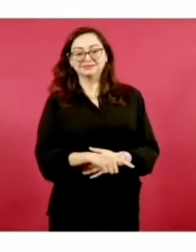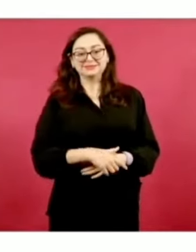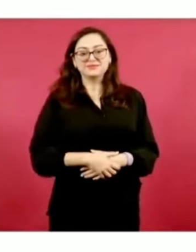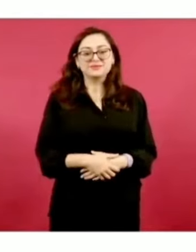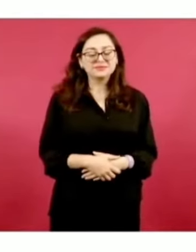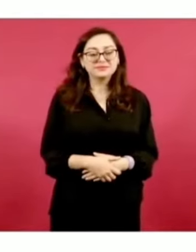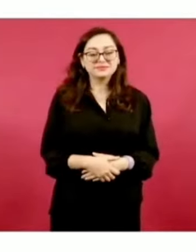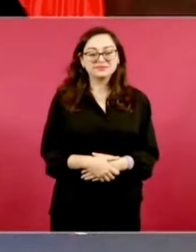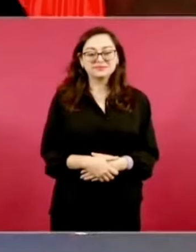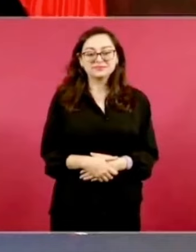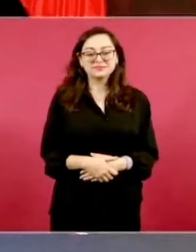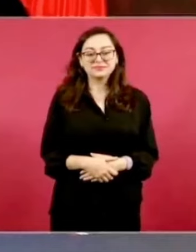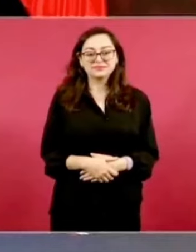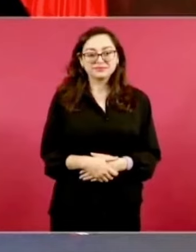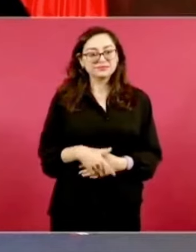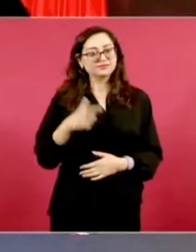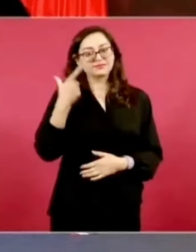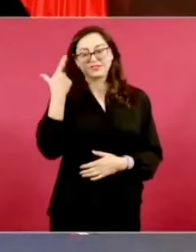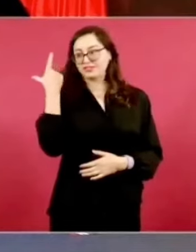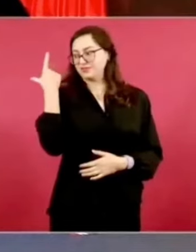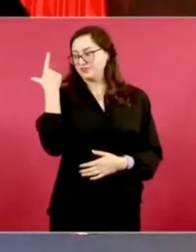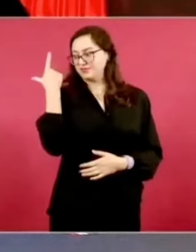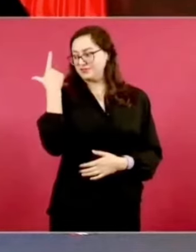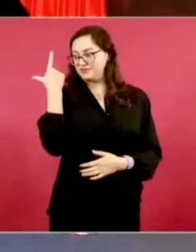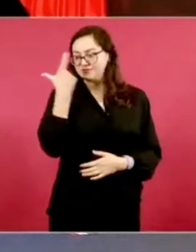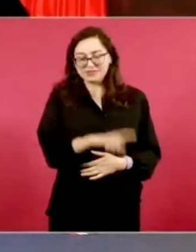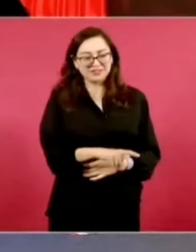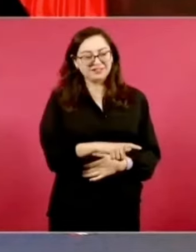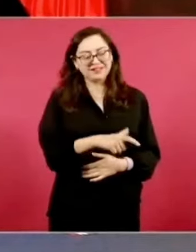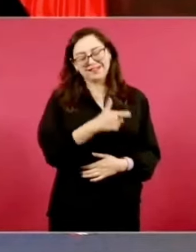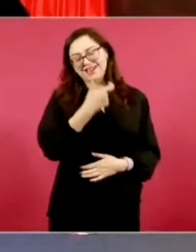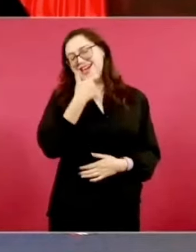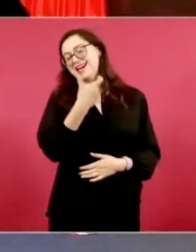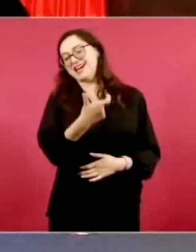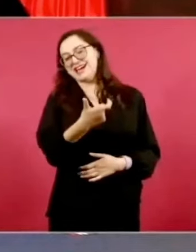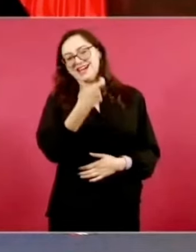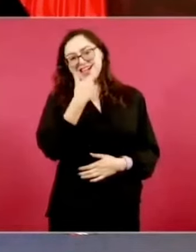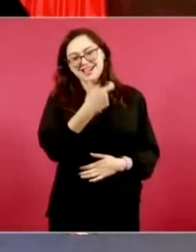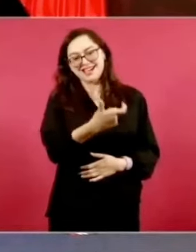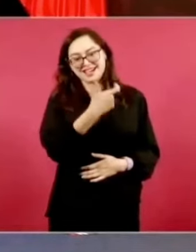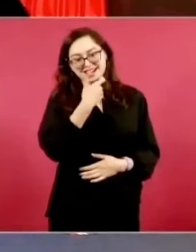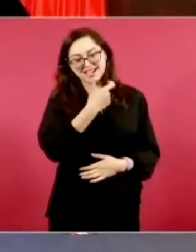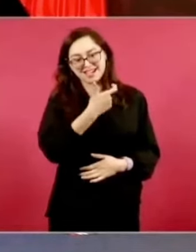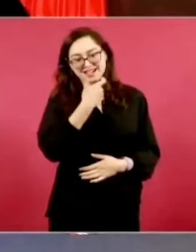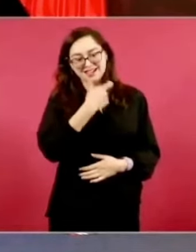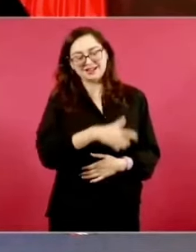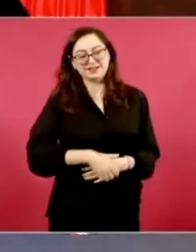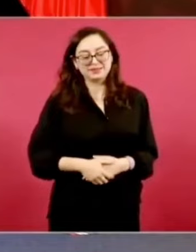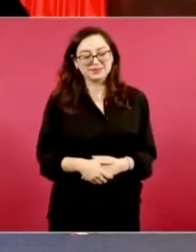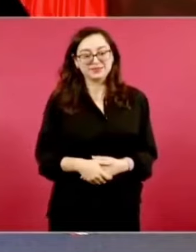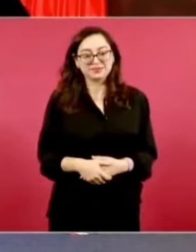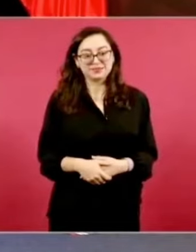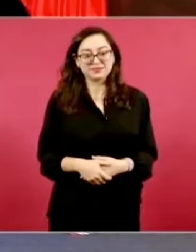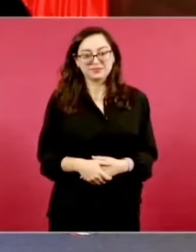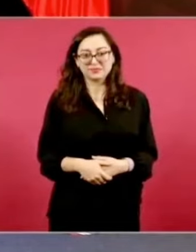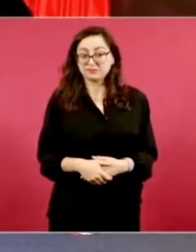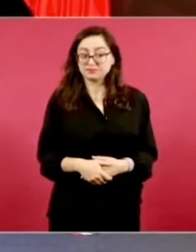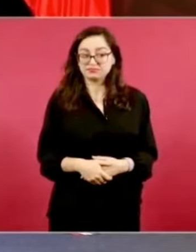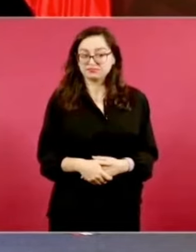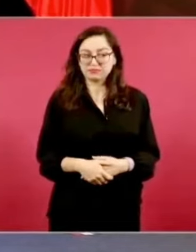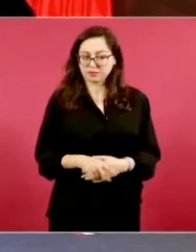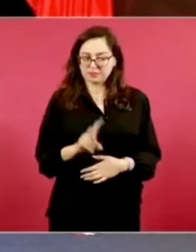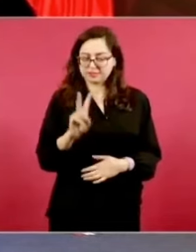tan fea que causa risa? No causa risa,